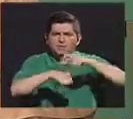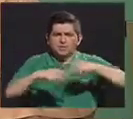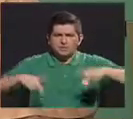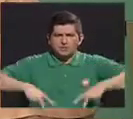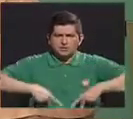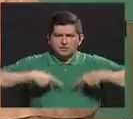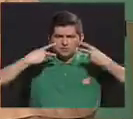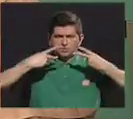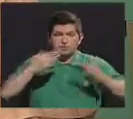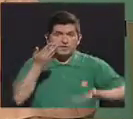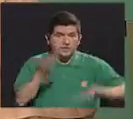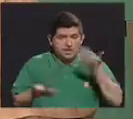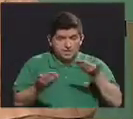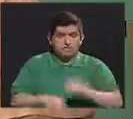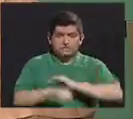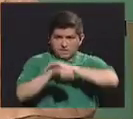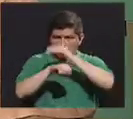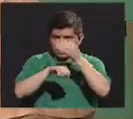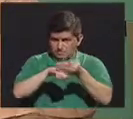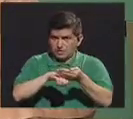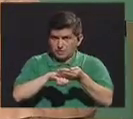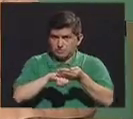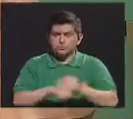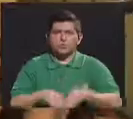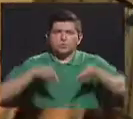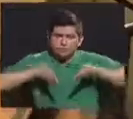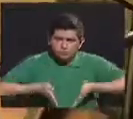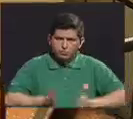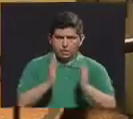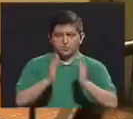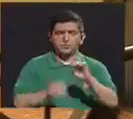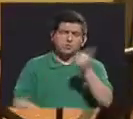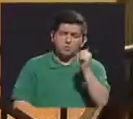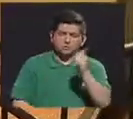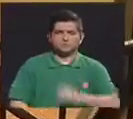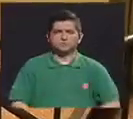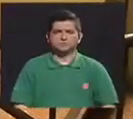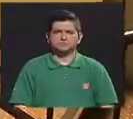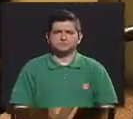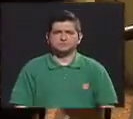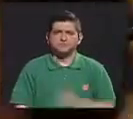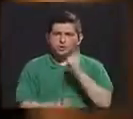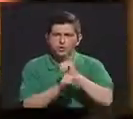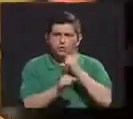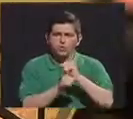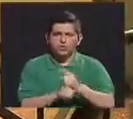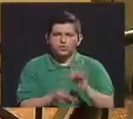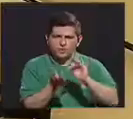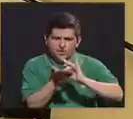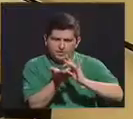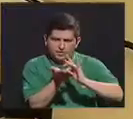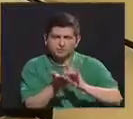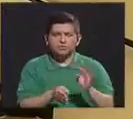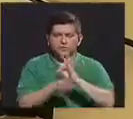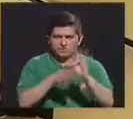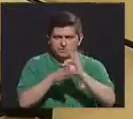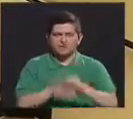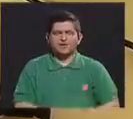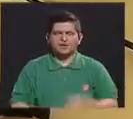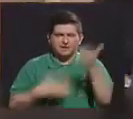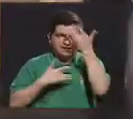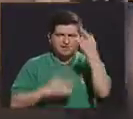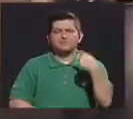el embarazo, el parto, etc. Con el adecuado tratamiento, las enfermedades tiroideas